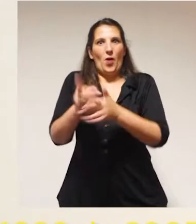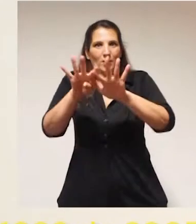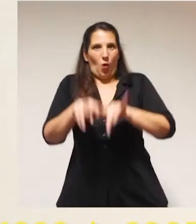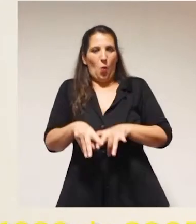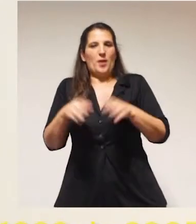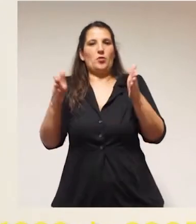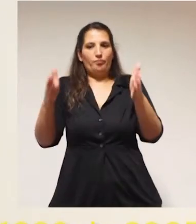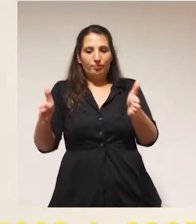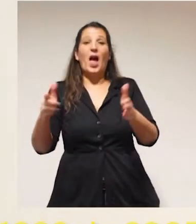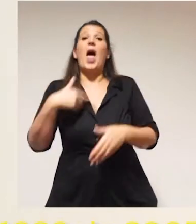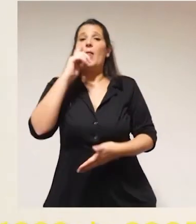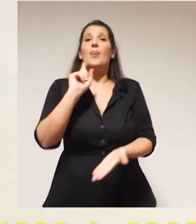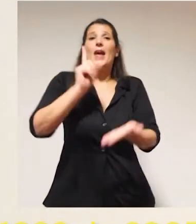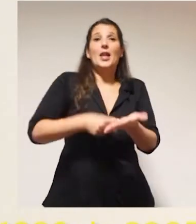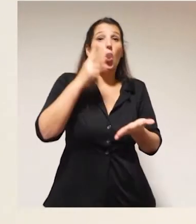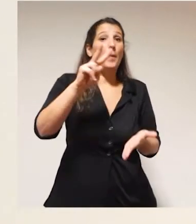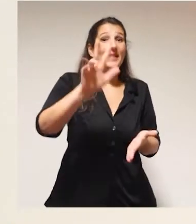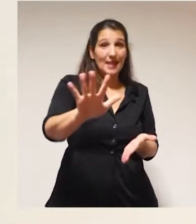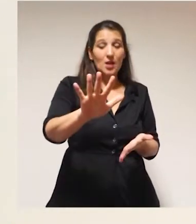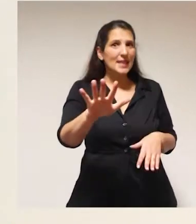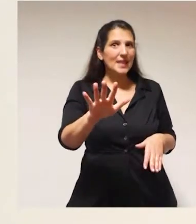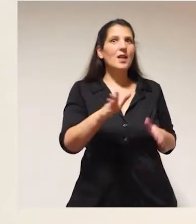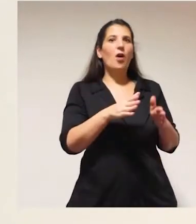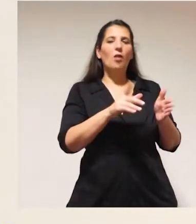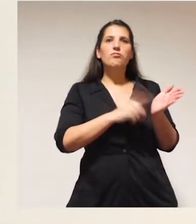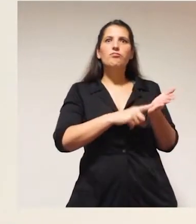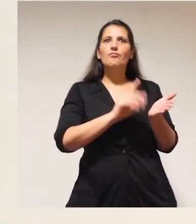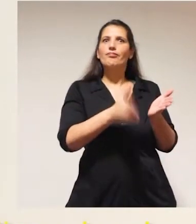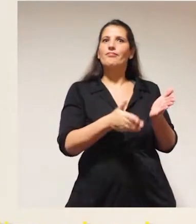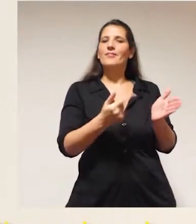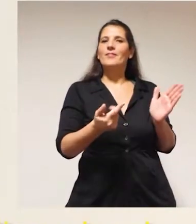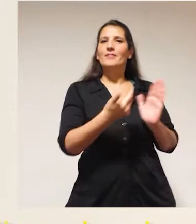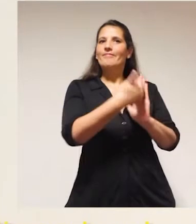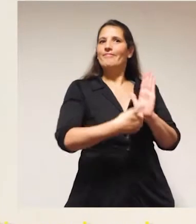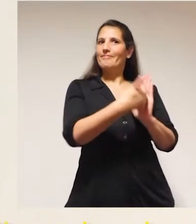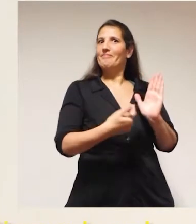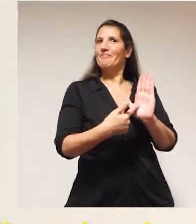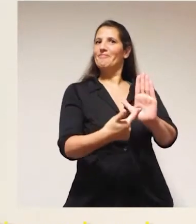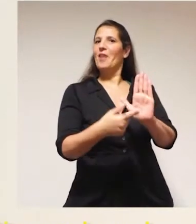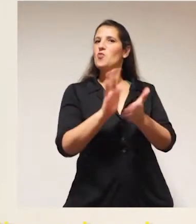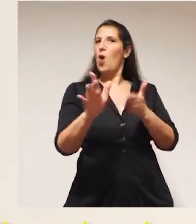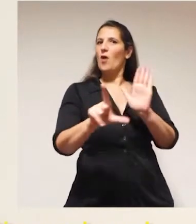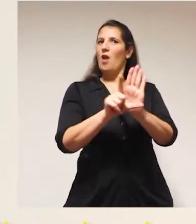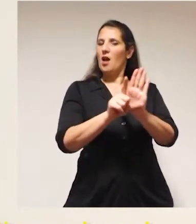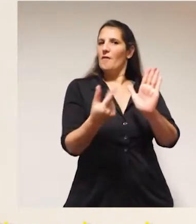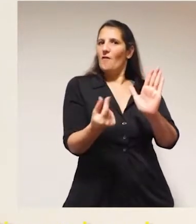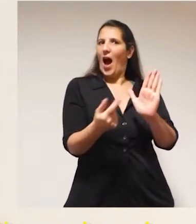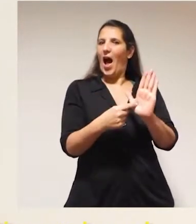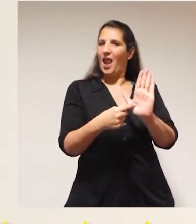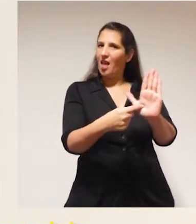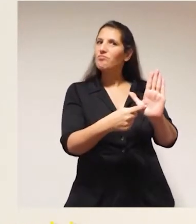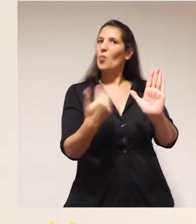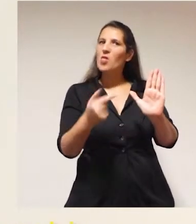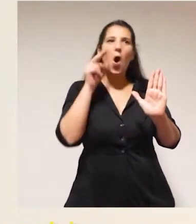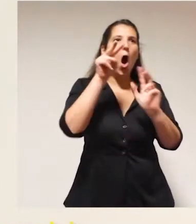través del Decreto 1086 del 2005, generando en este contexto un nuevo instrumento de orden jurídico y